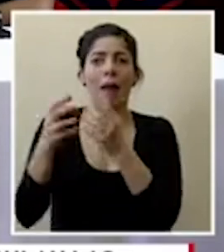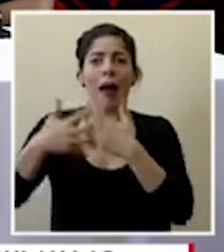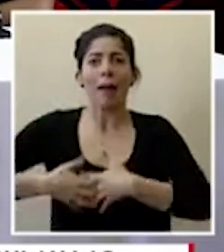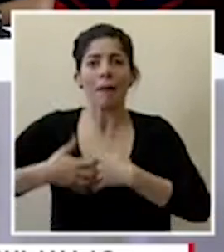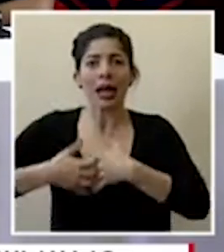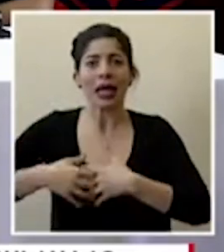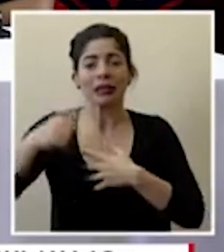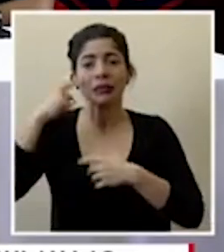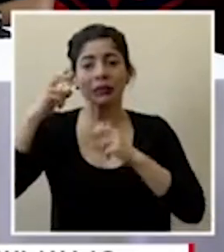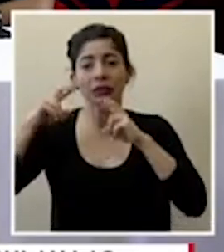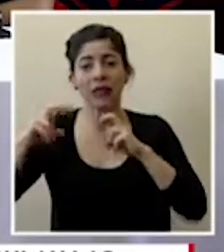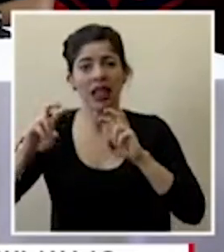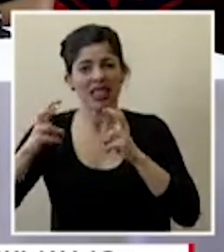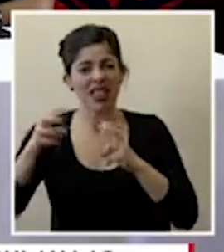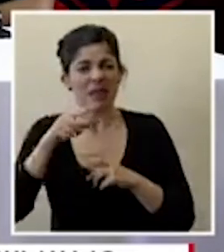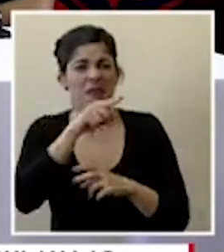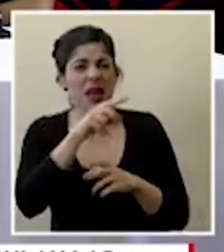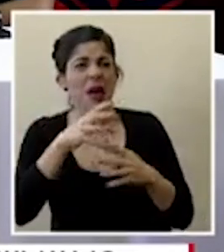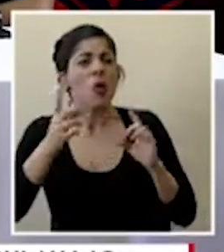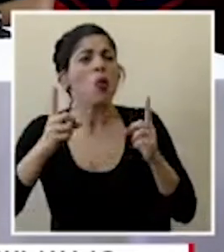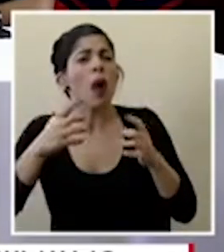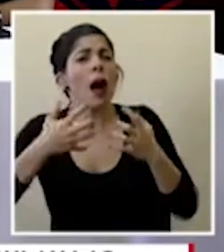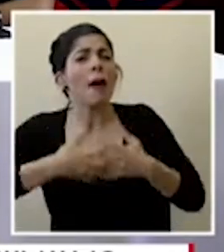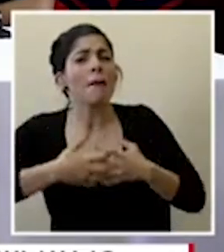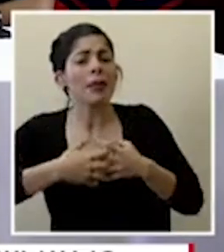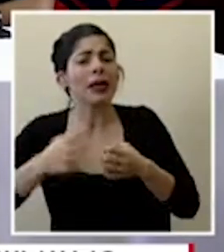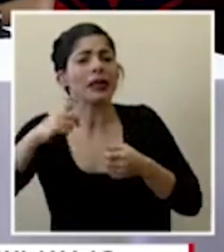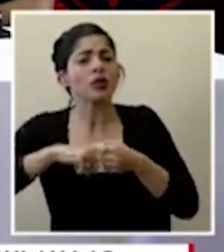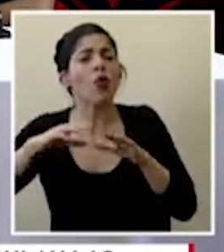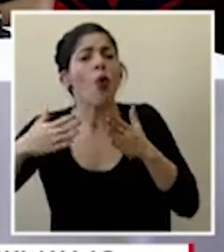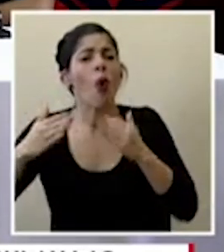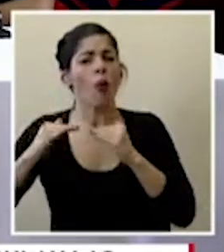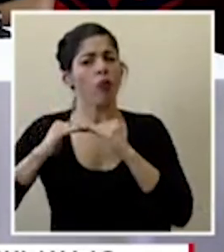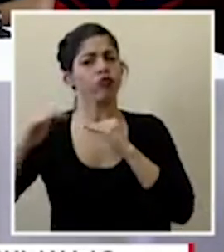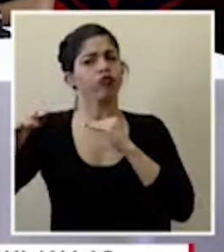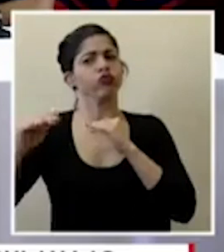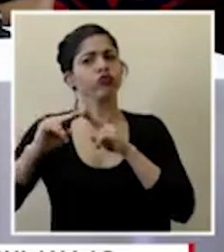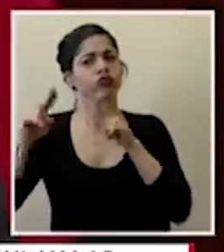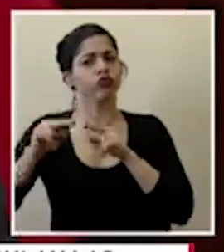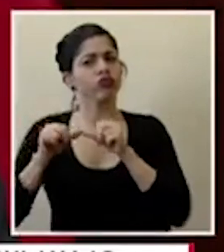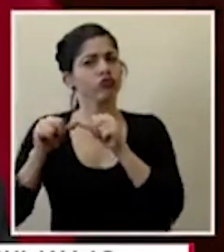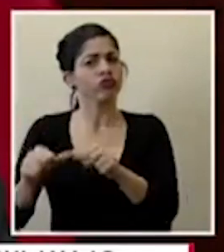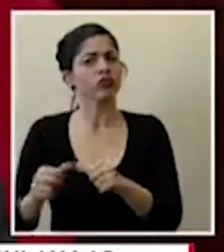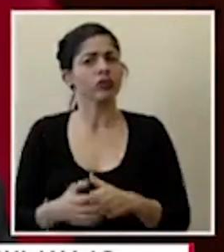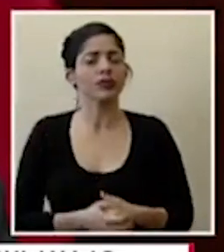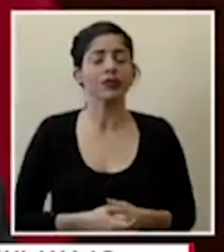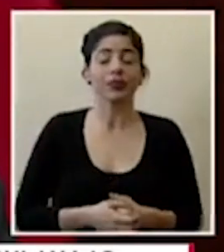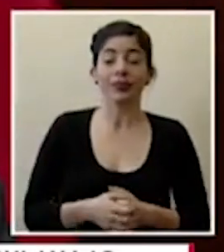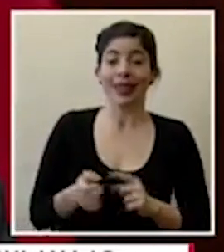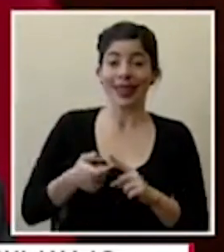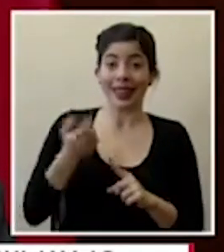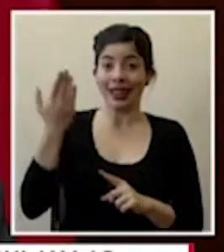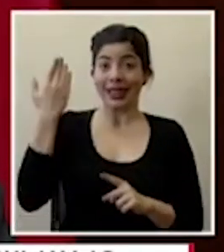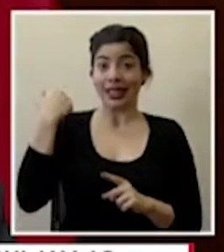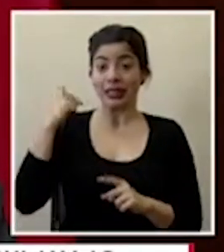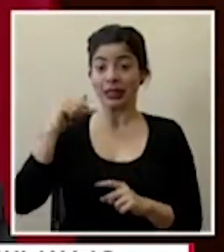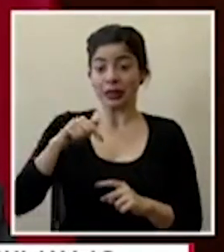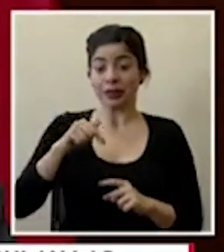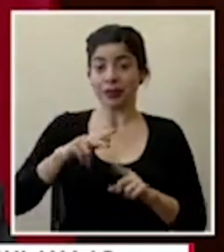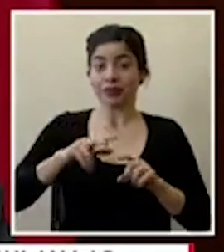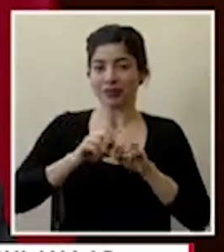para ver estos temas que empresas se han sumado a estos trabajos de estabilidad para la conectividad desde que inició esta